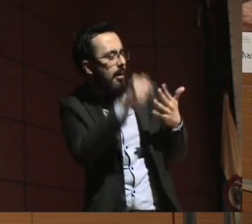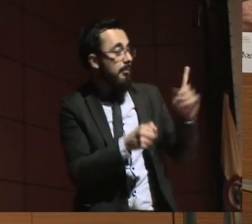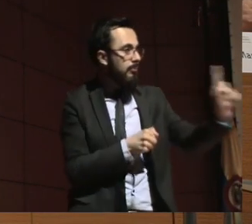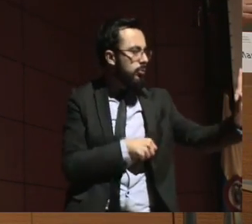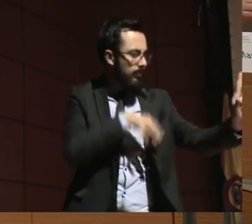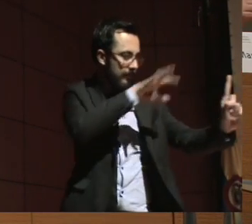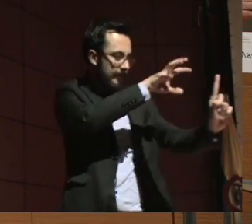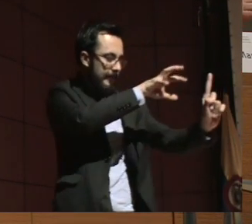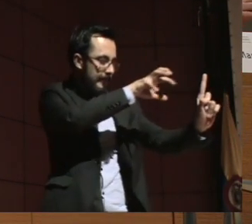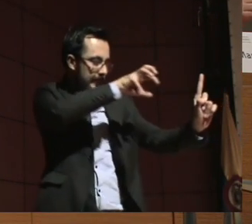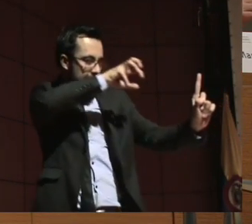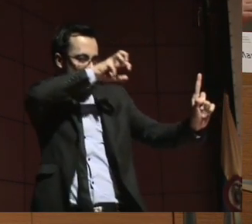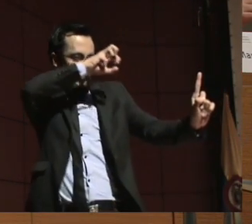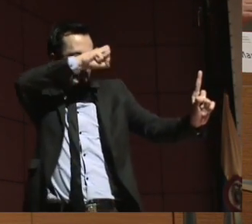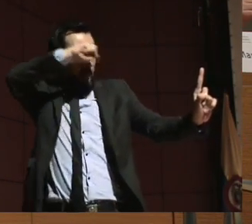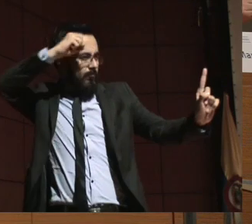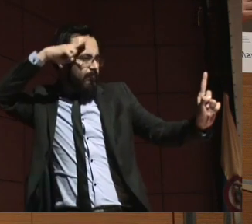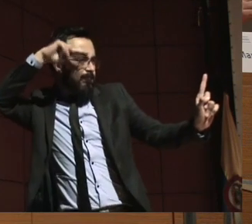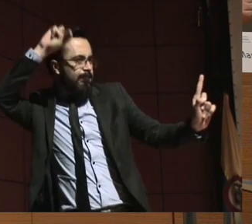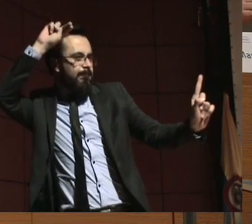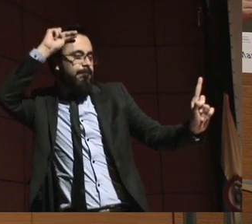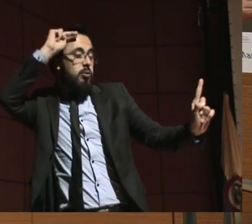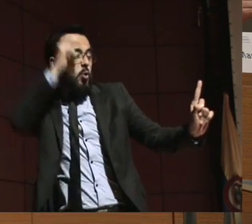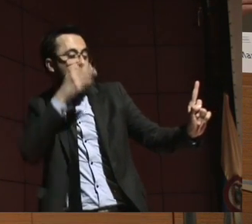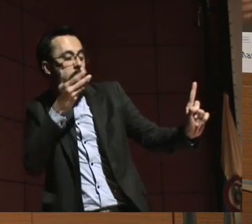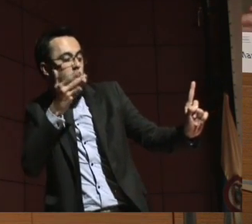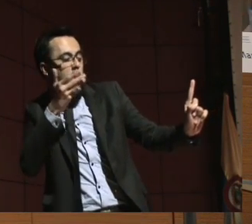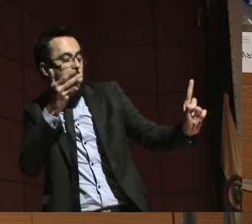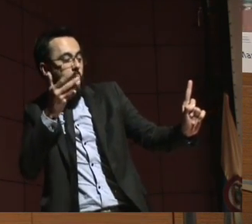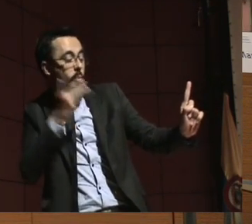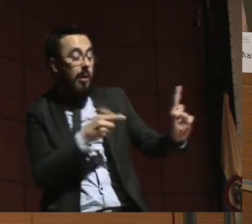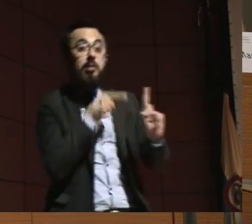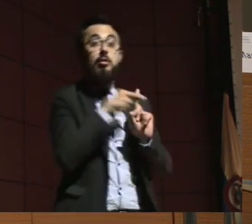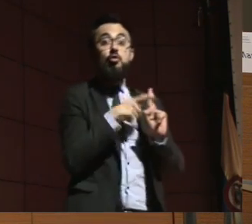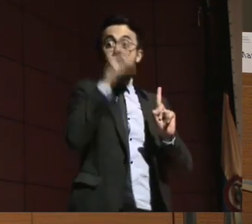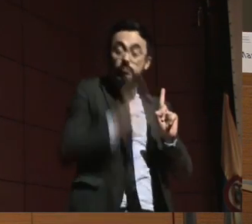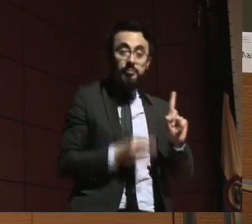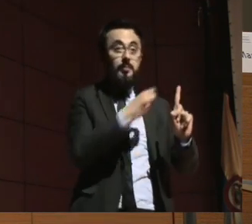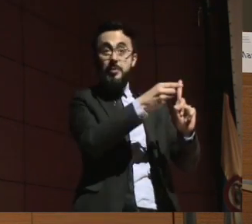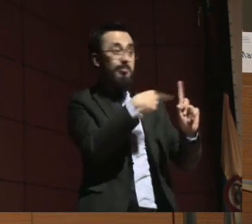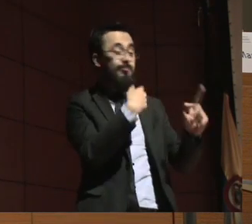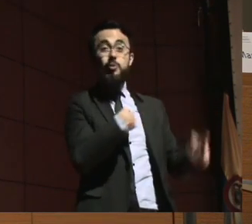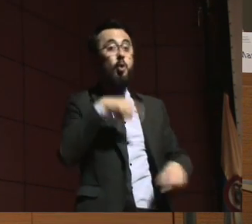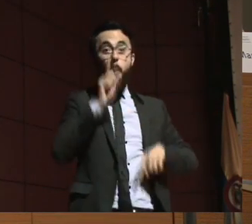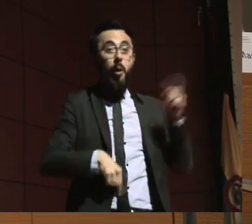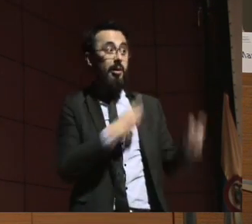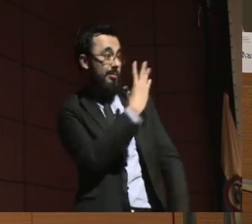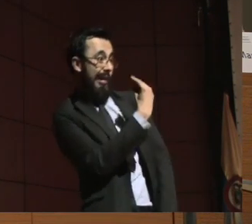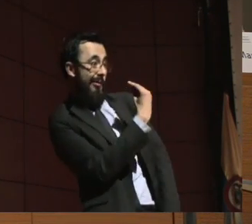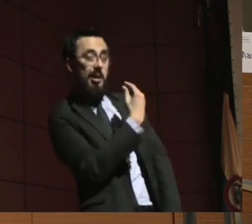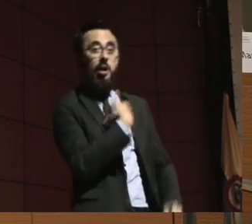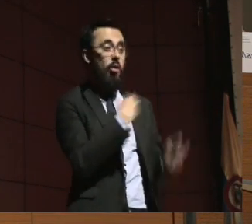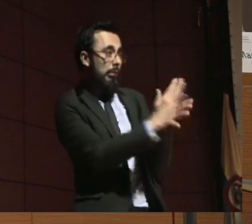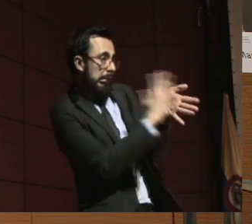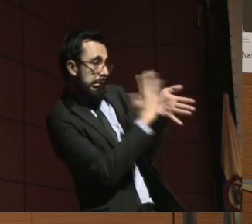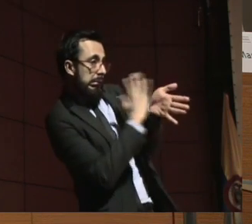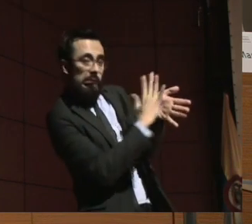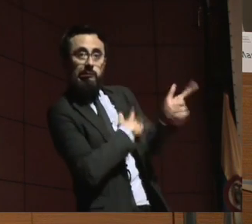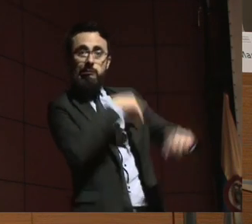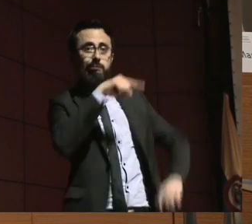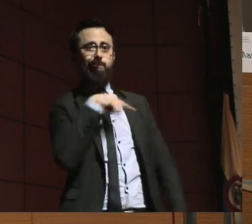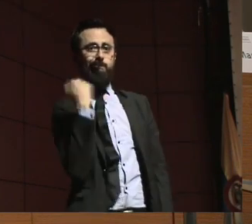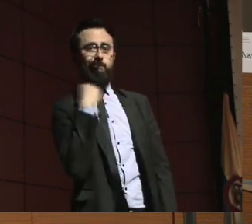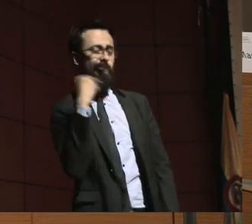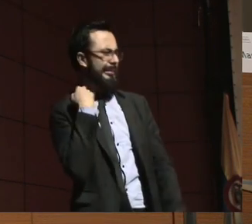salvedad en términos de que esto no es lo mismo que el mejor interés de la persona. O sea, ese es un concepto jurídico que ha sido